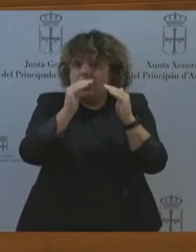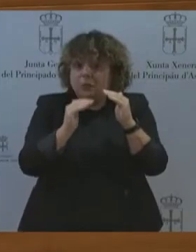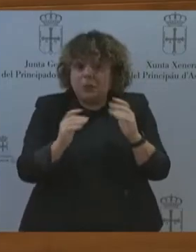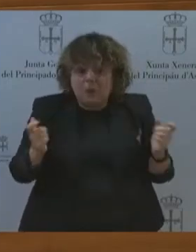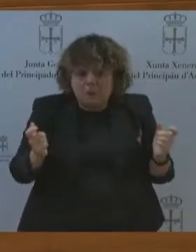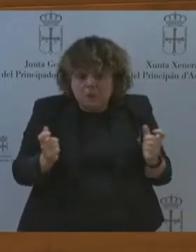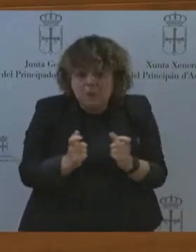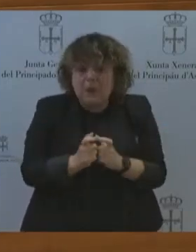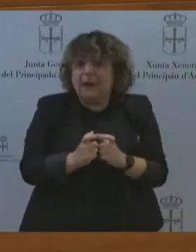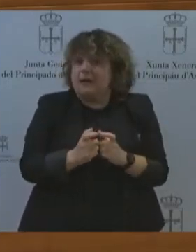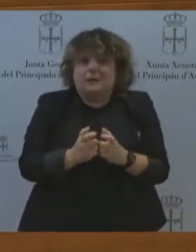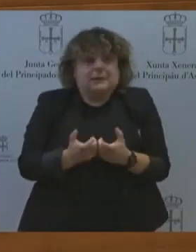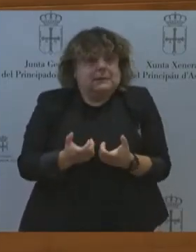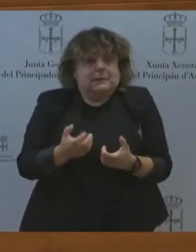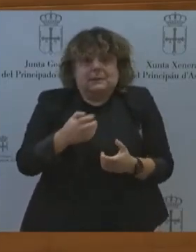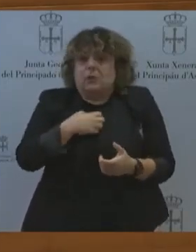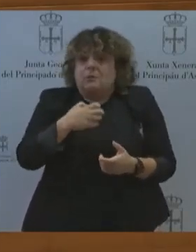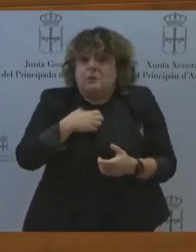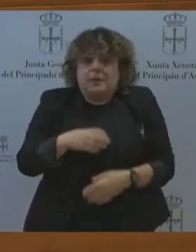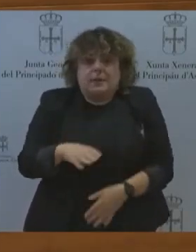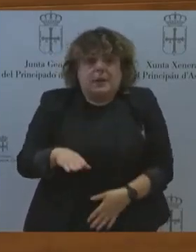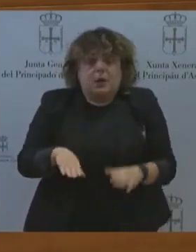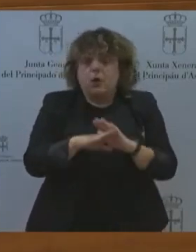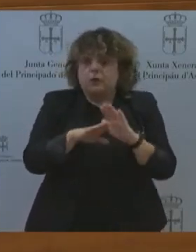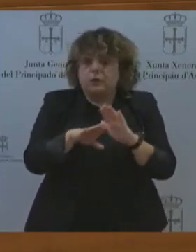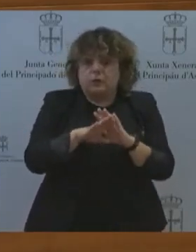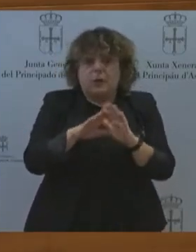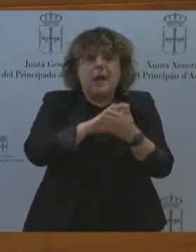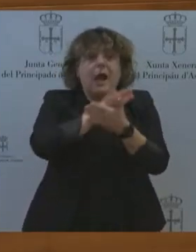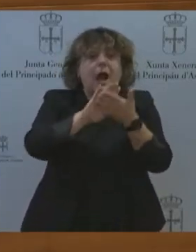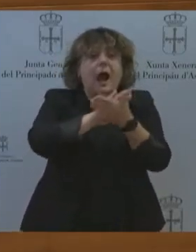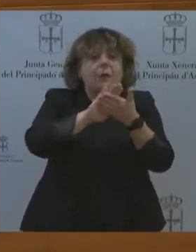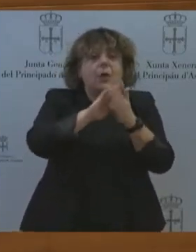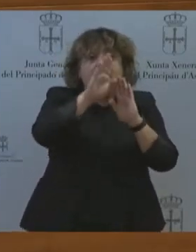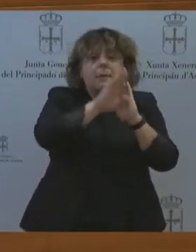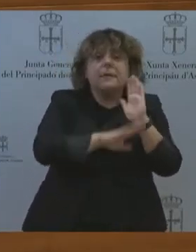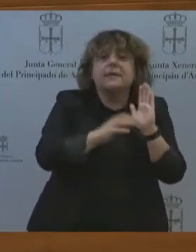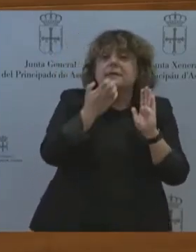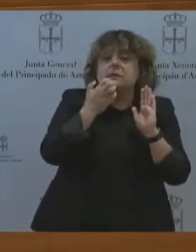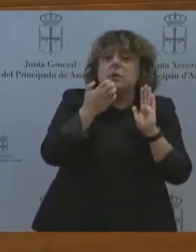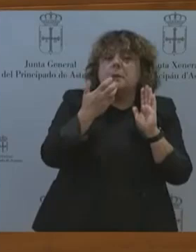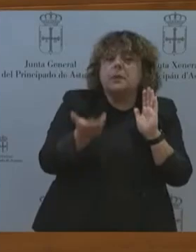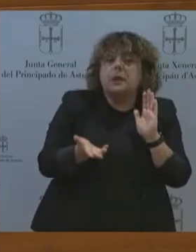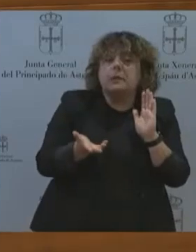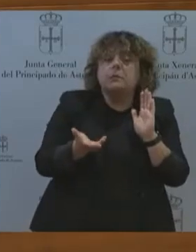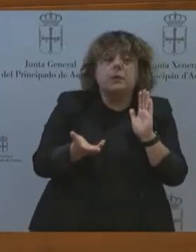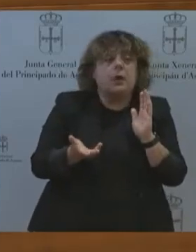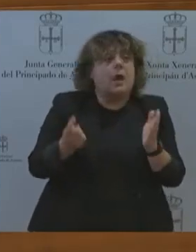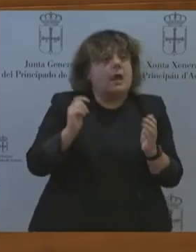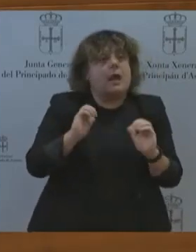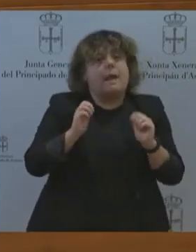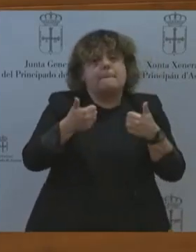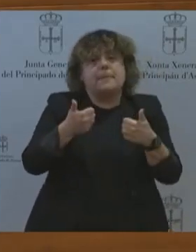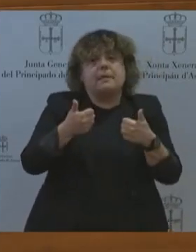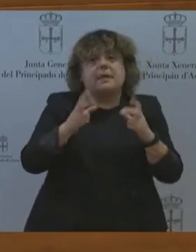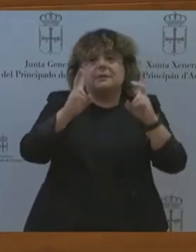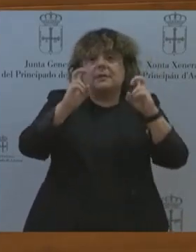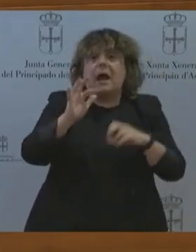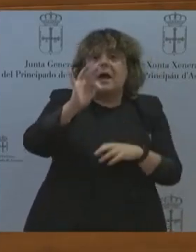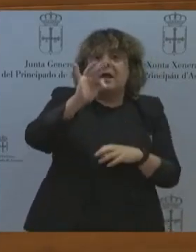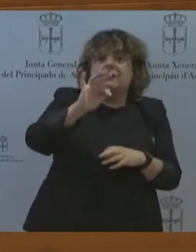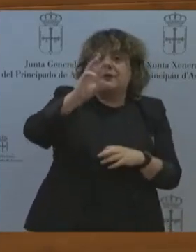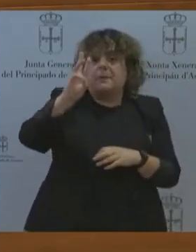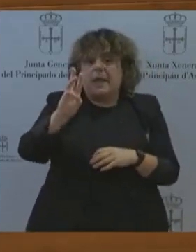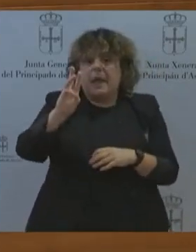Me refiero a medidas como, por ejemplo, la puesta en marcha de una vez por todas de la AFP dual para adaptar los ciclos formativos a los